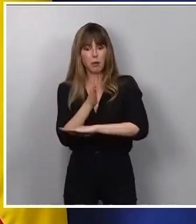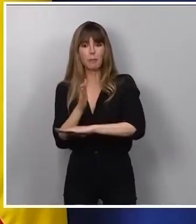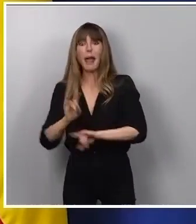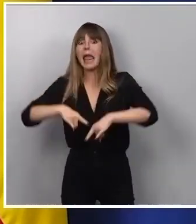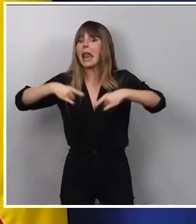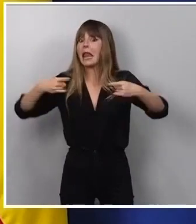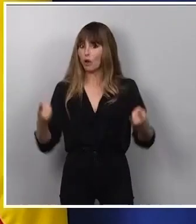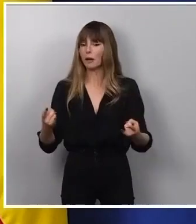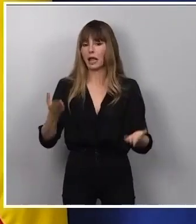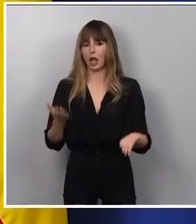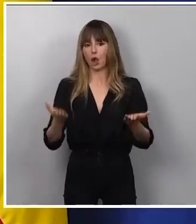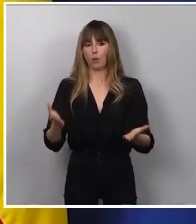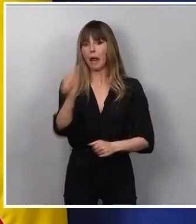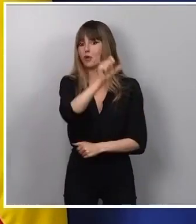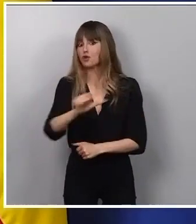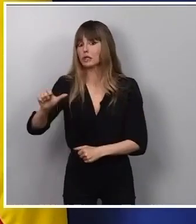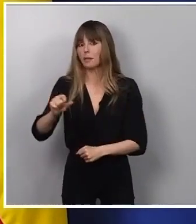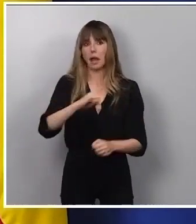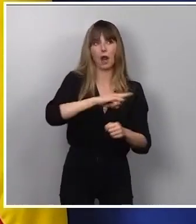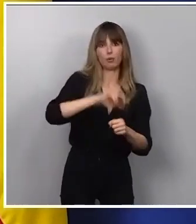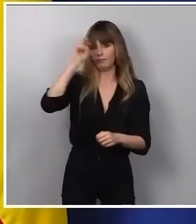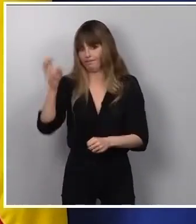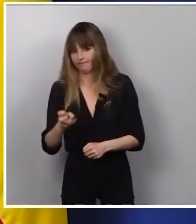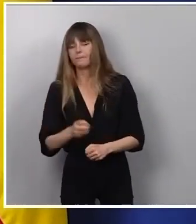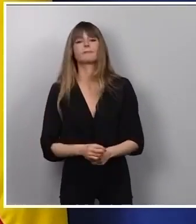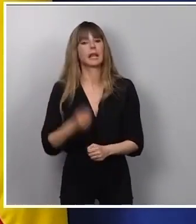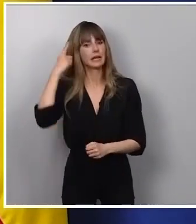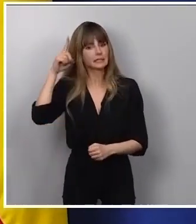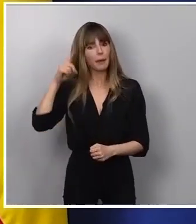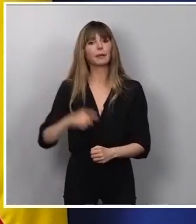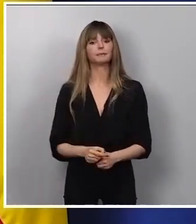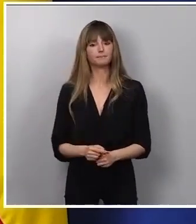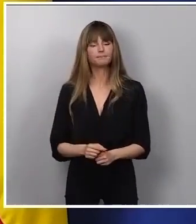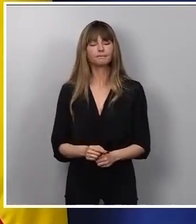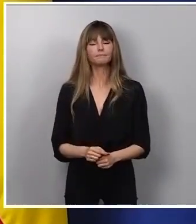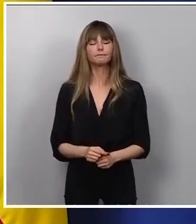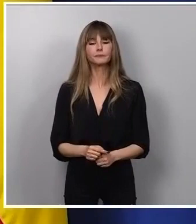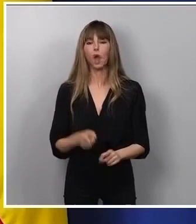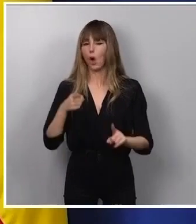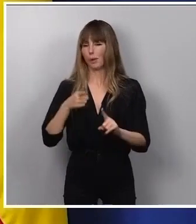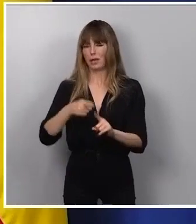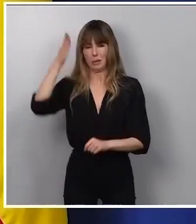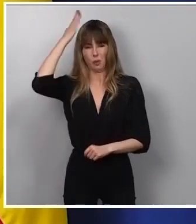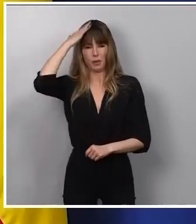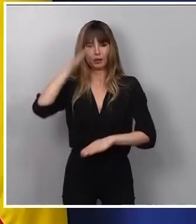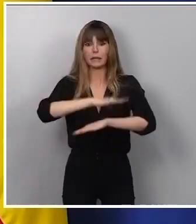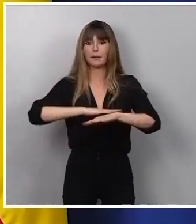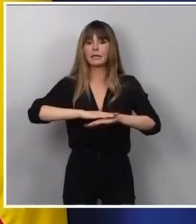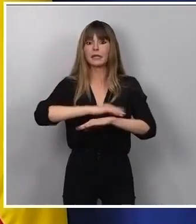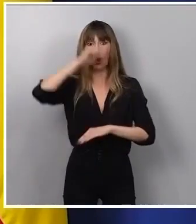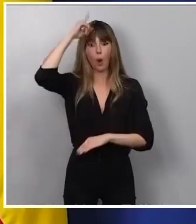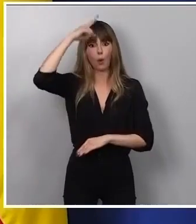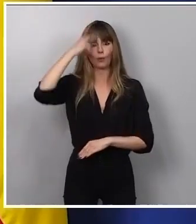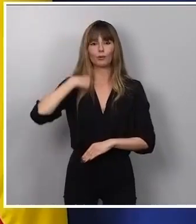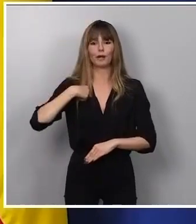que el resto de los días de la semana. Bien, como ustedes saben, es objetivo fundamental del Ministerio de Cultura, que tengo